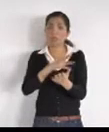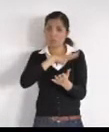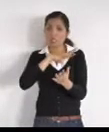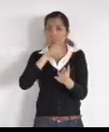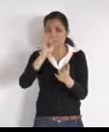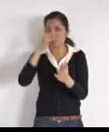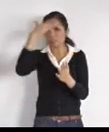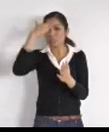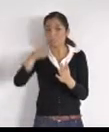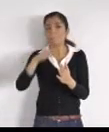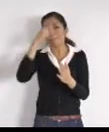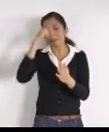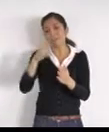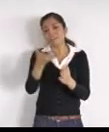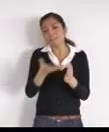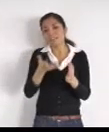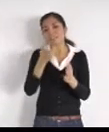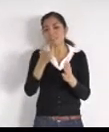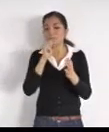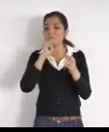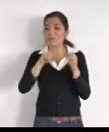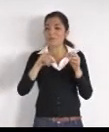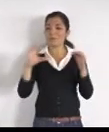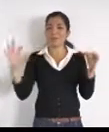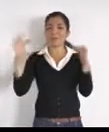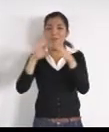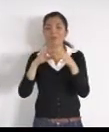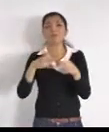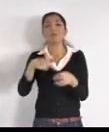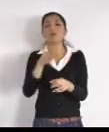podido, cerrar esa gestión, para que ya esté fondeada la misma,